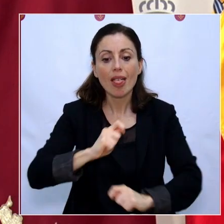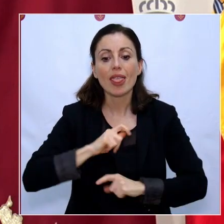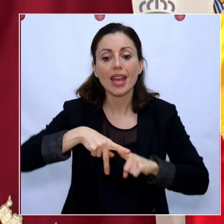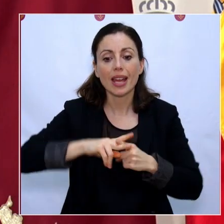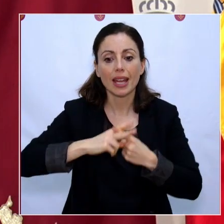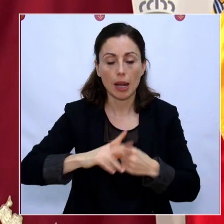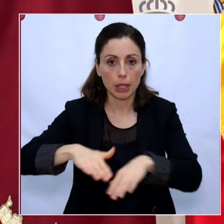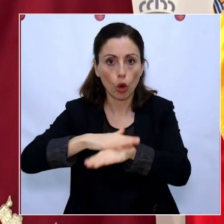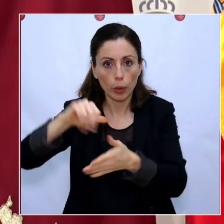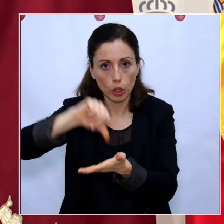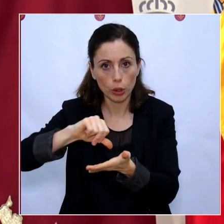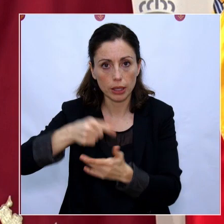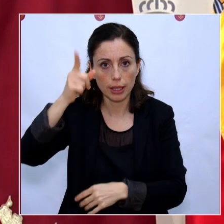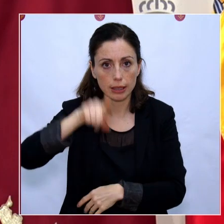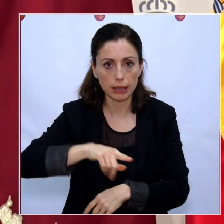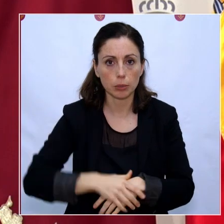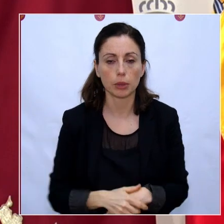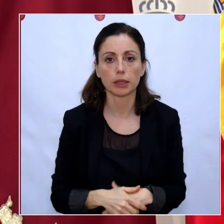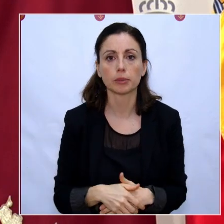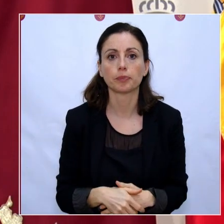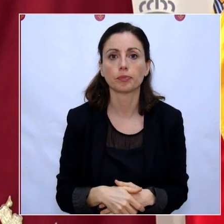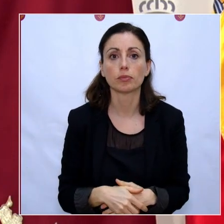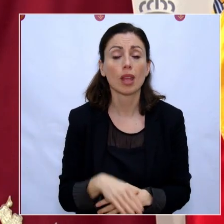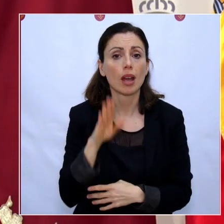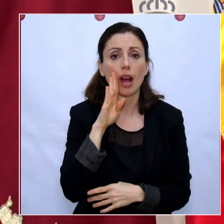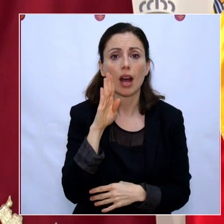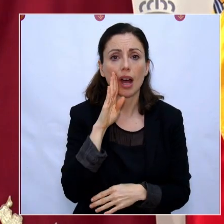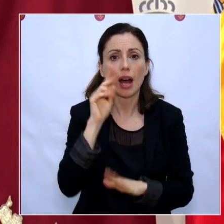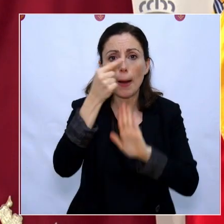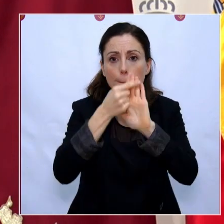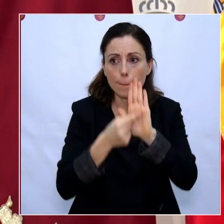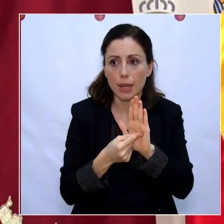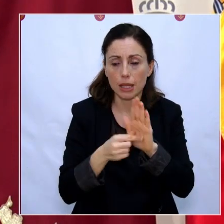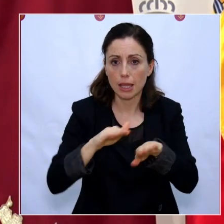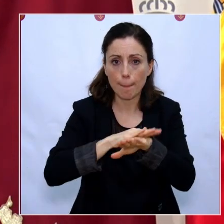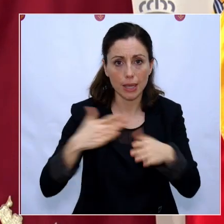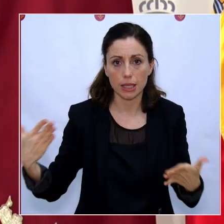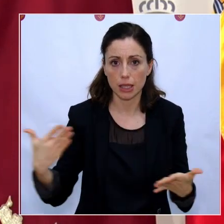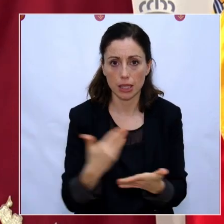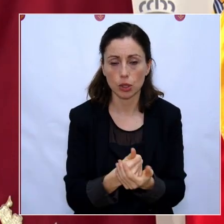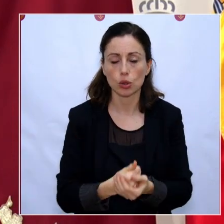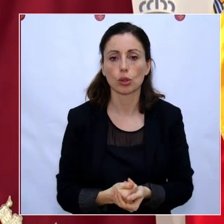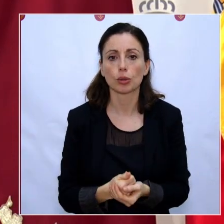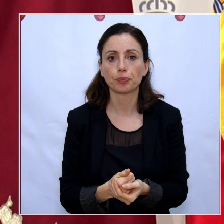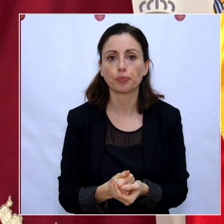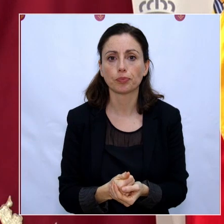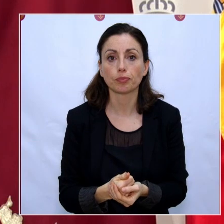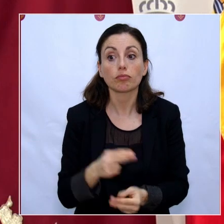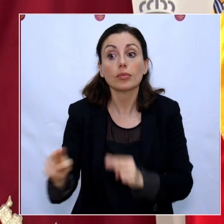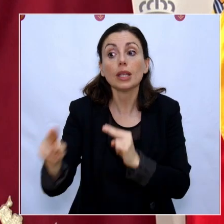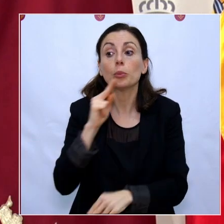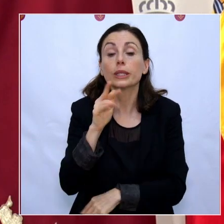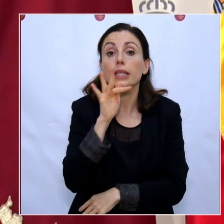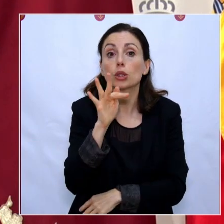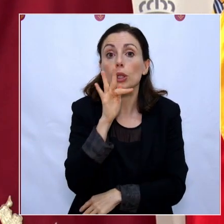del propio Gobierno central y, como digo, en medidas de los propios ministerios. No he obtenido respuesta.